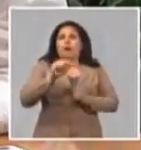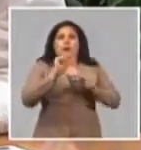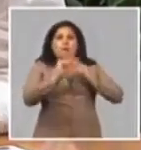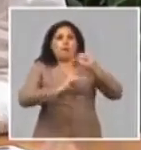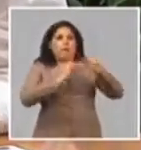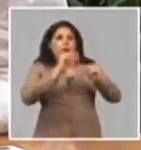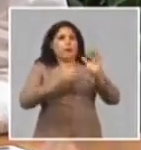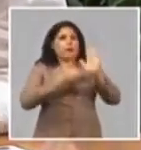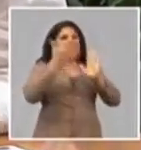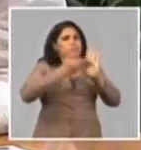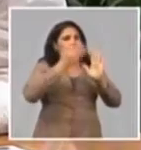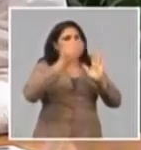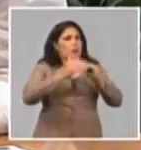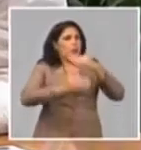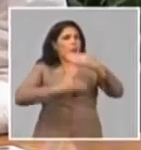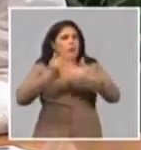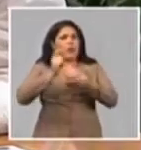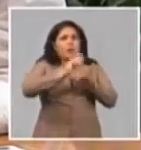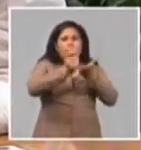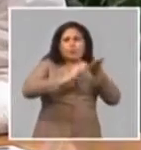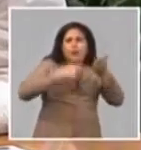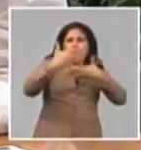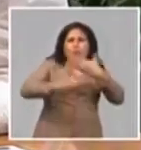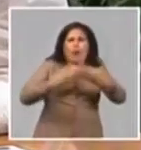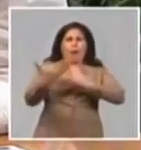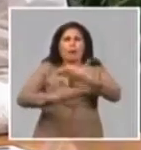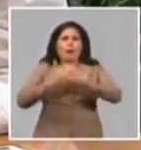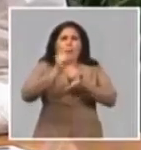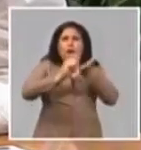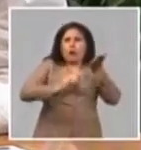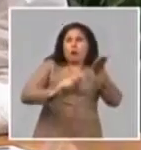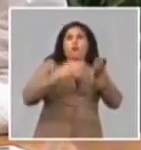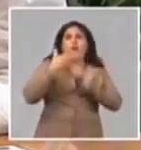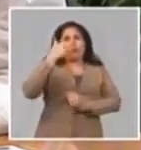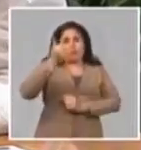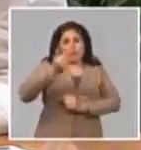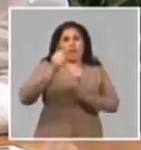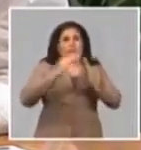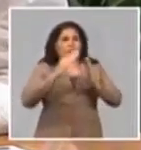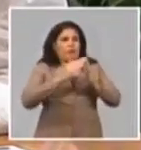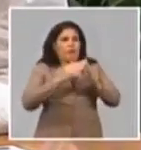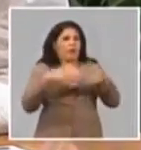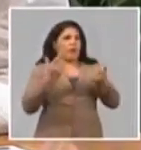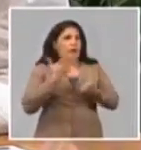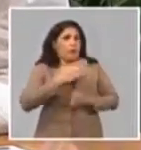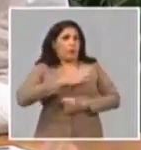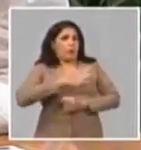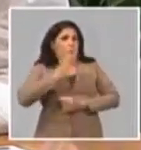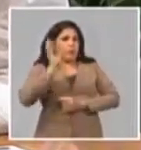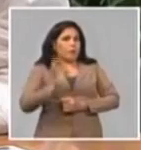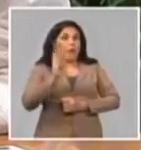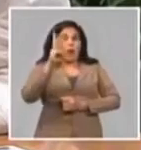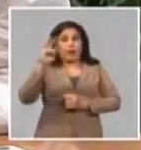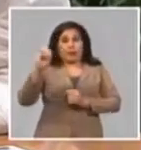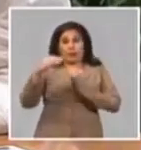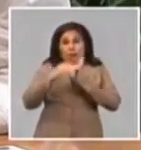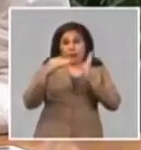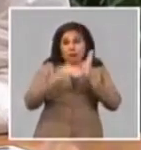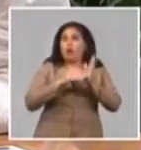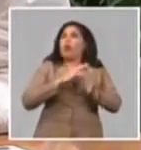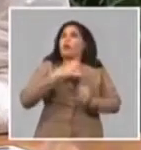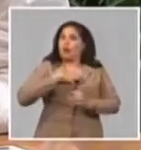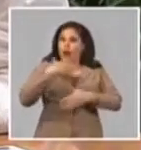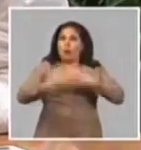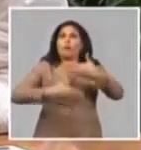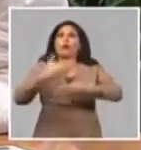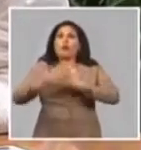haciendo todo el proceso de la documentación para ir también beneficiando. sea, que tenemos 30 millones ya que se están beneficiando